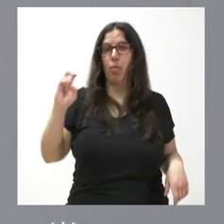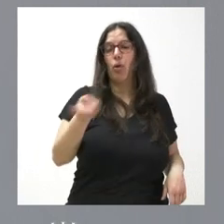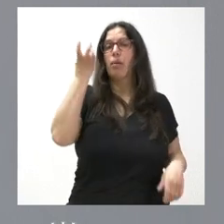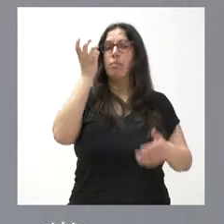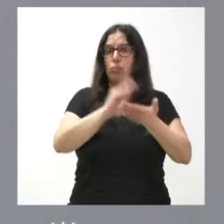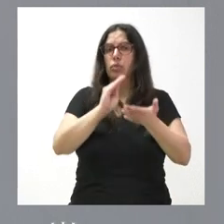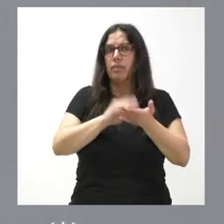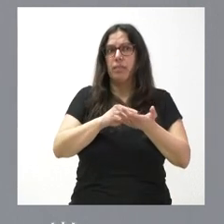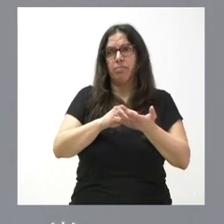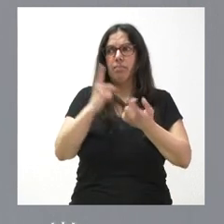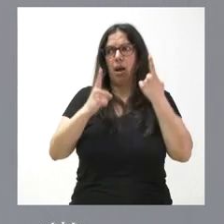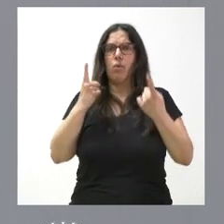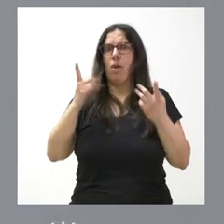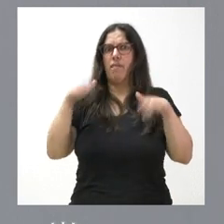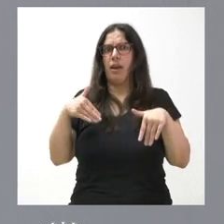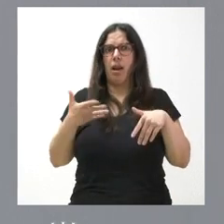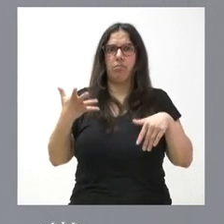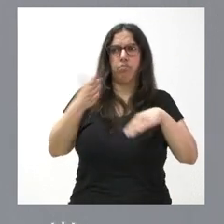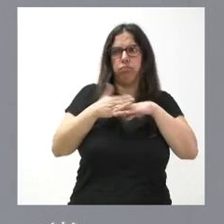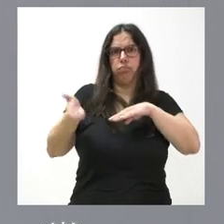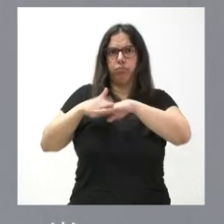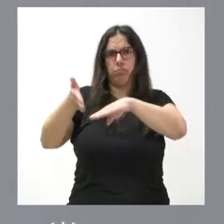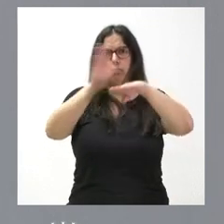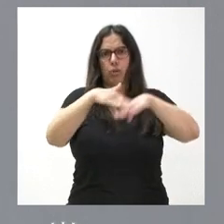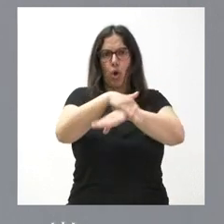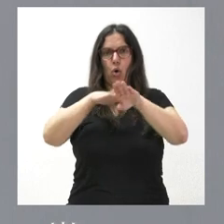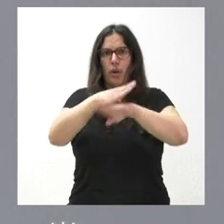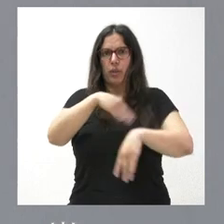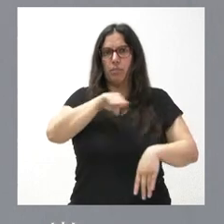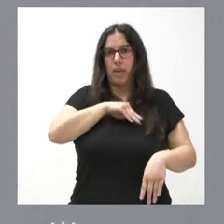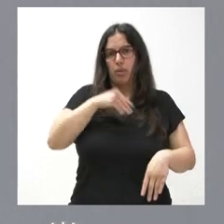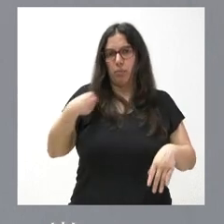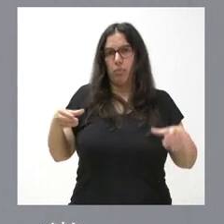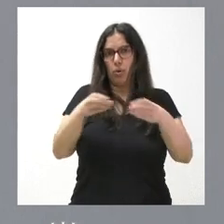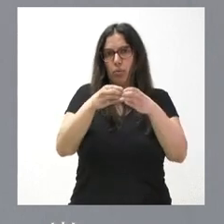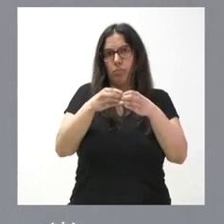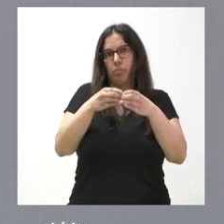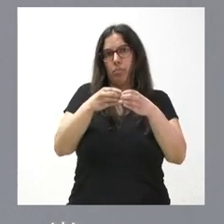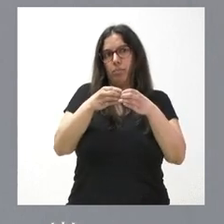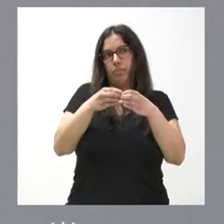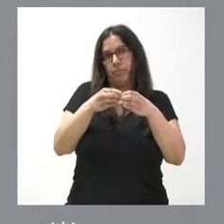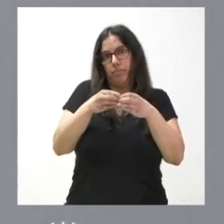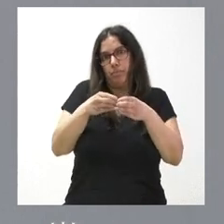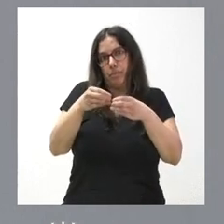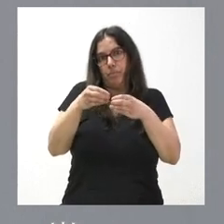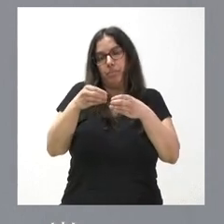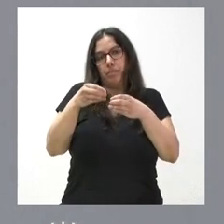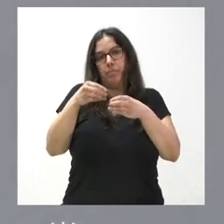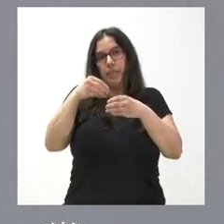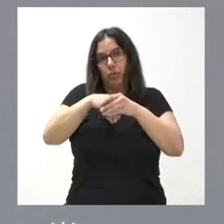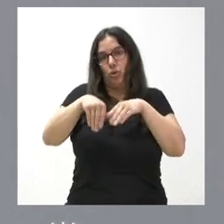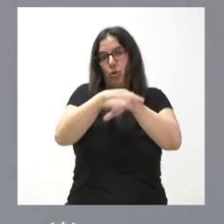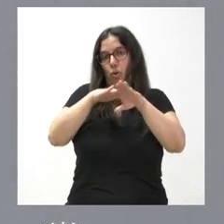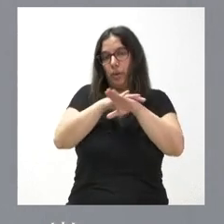instituciones me parece que están siendo ocupadas por parte del Gobierno y del partido del Gobierno sin dar cauce a la